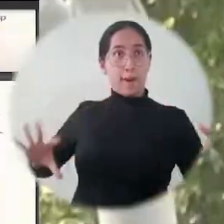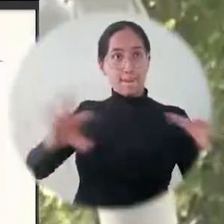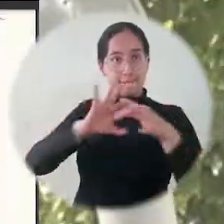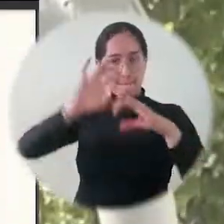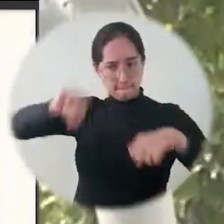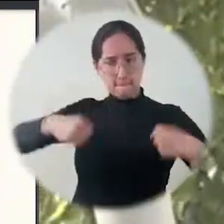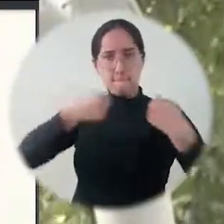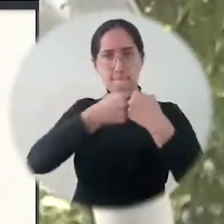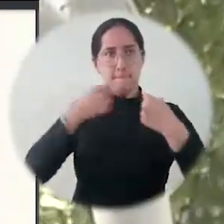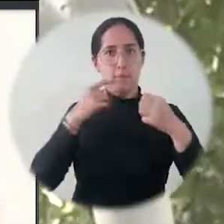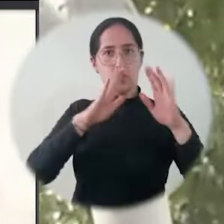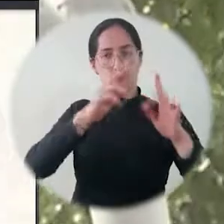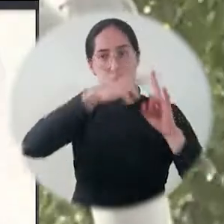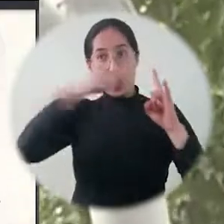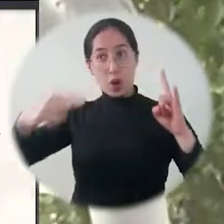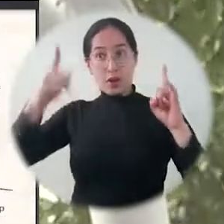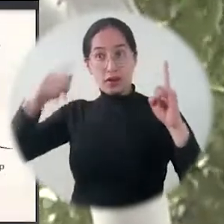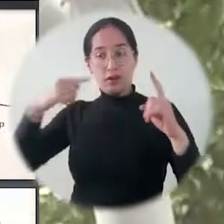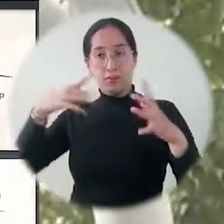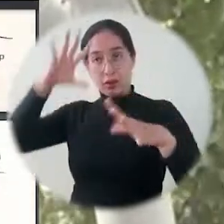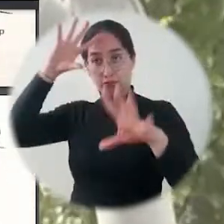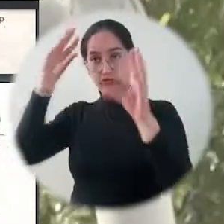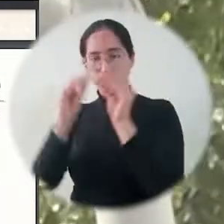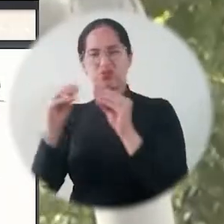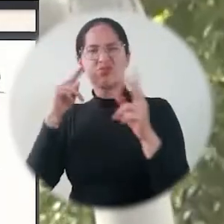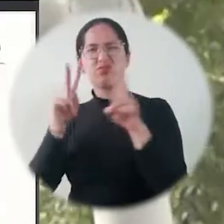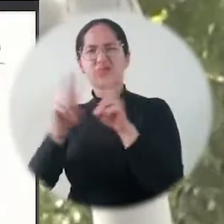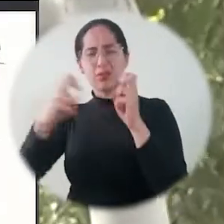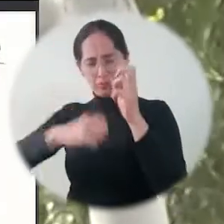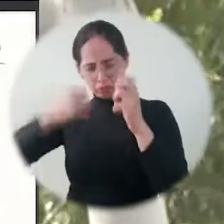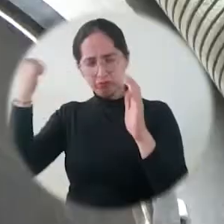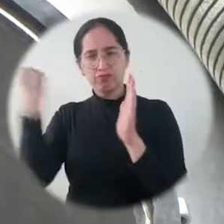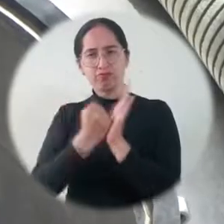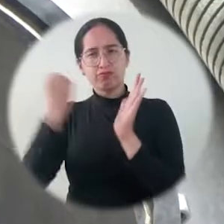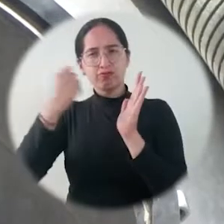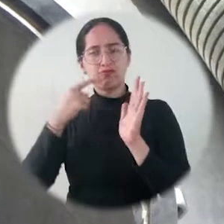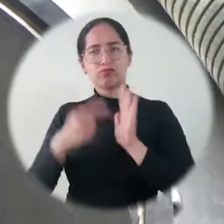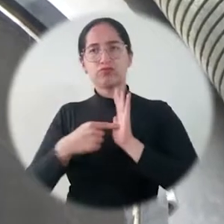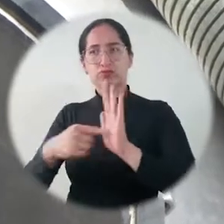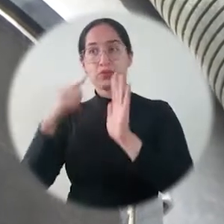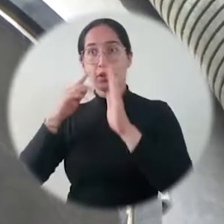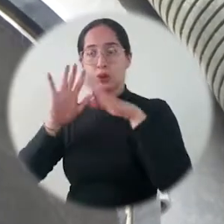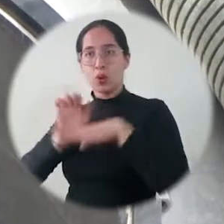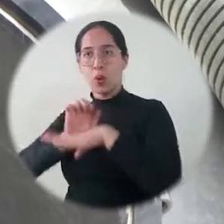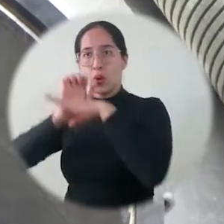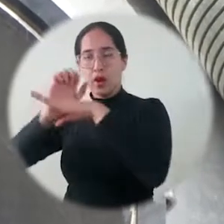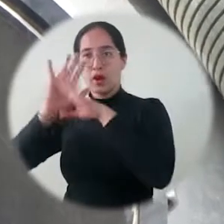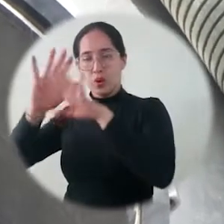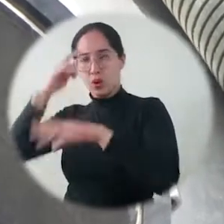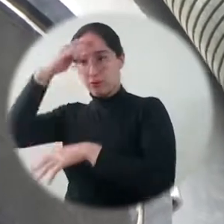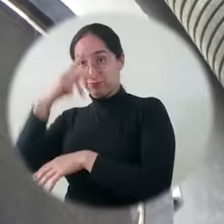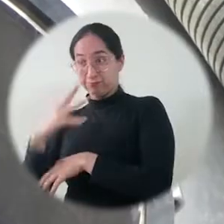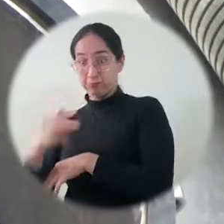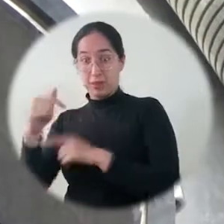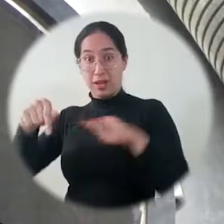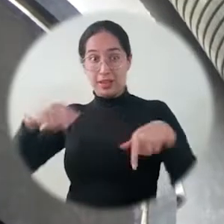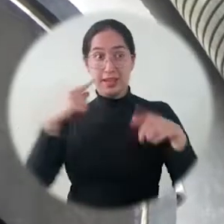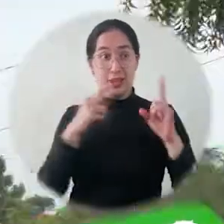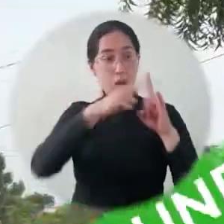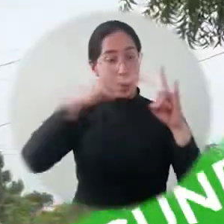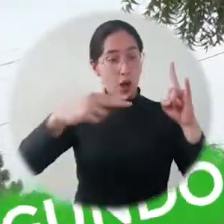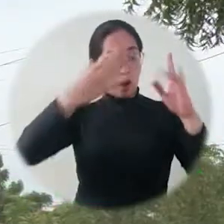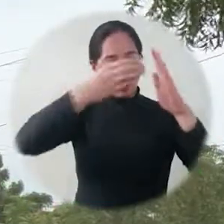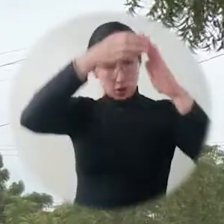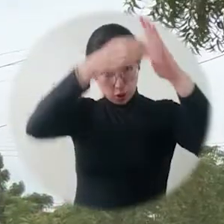con la empresa de servicios públicos del Distrito de Santa Marta para que desde el pozo de la Universidad del Magdalena se